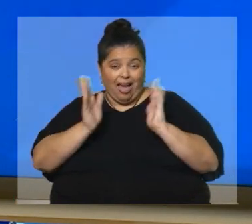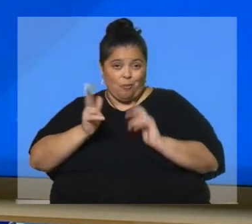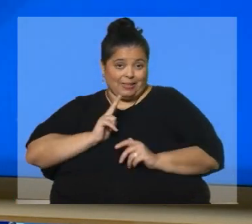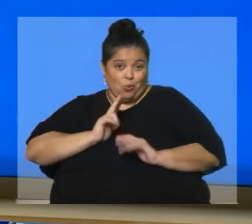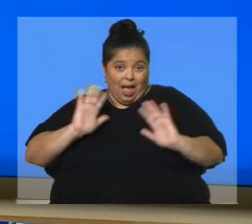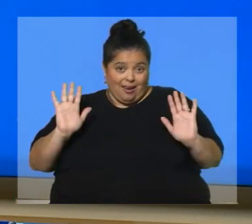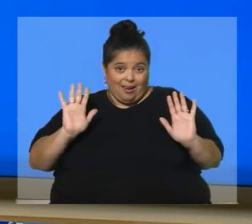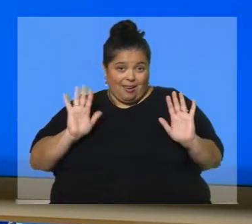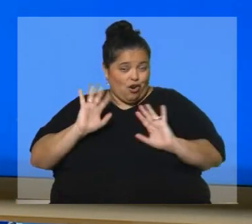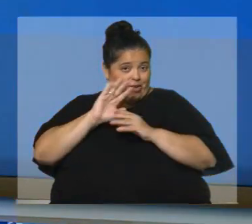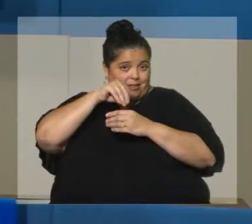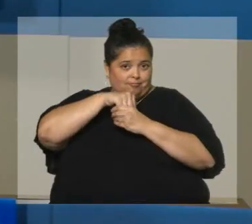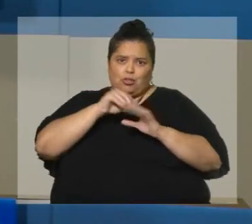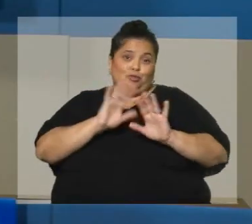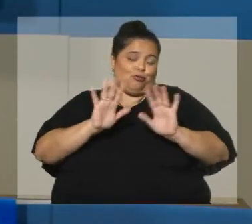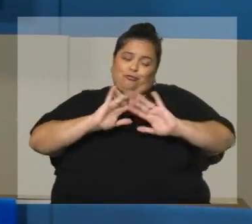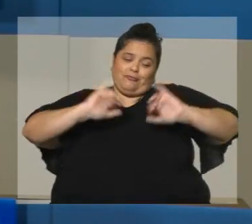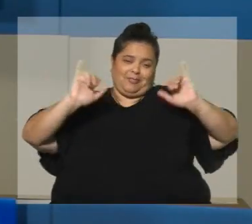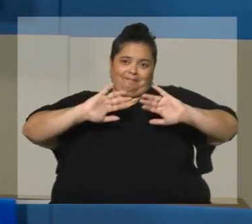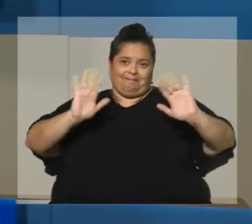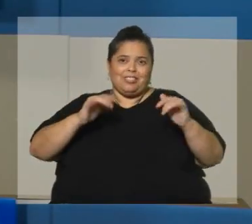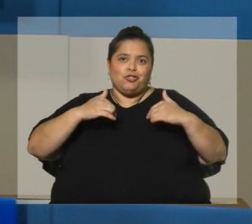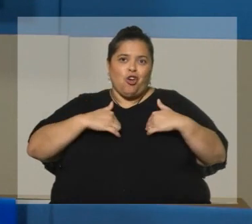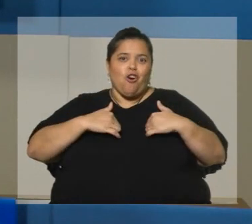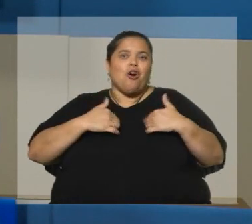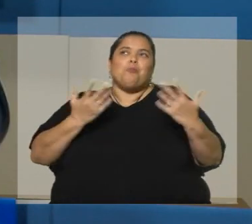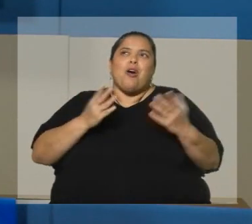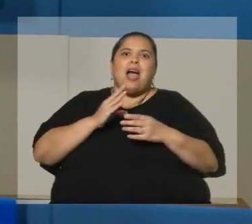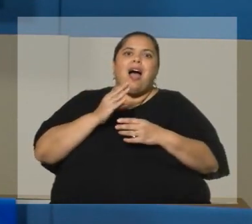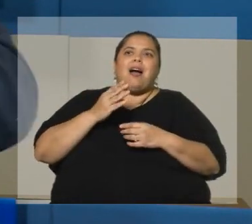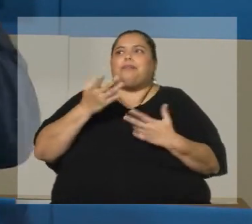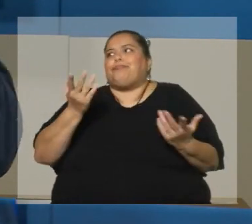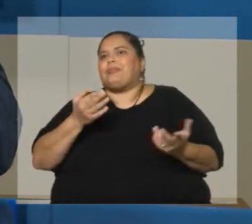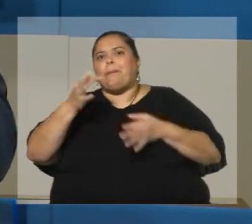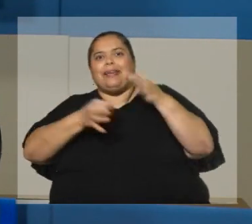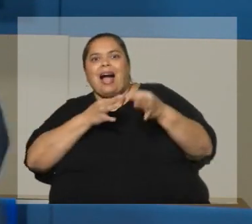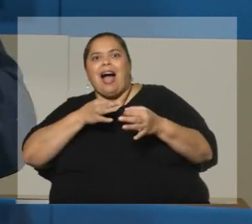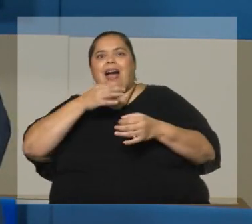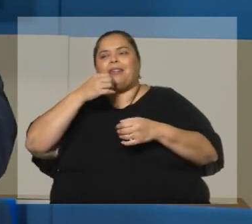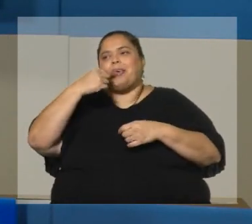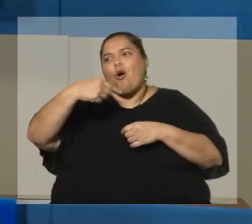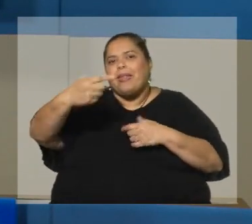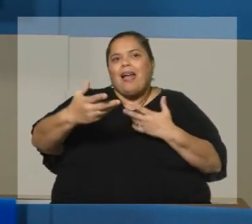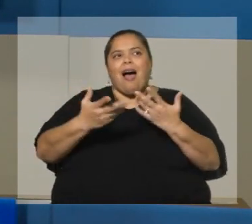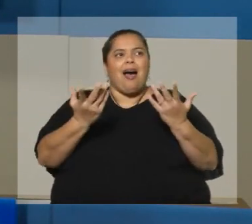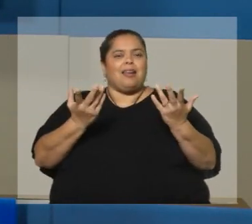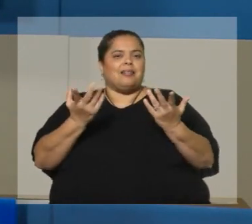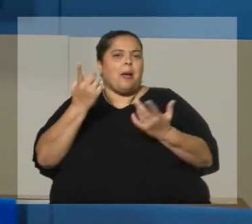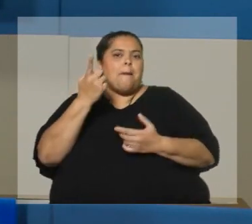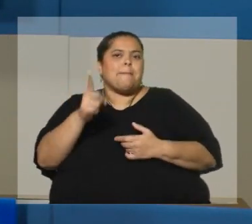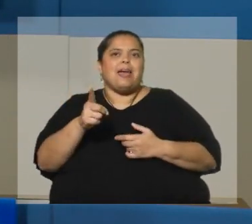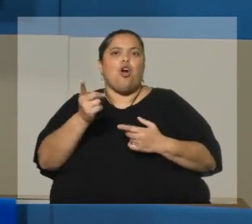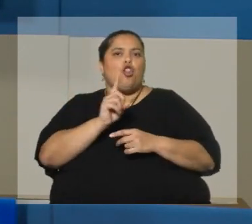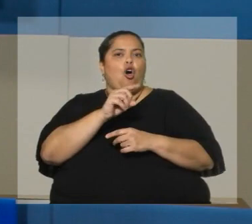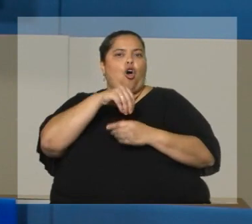no va a estar más en esto ahora. Y no, a ver, estaremos en lo que sea comentar, explicar, pero no en un rol